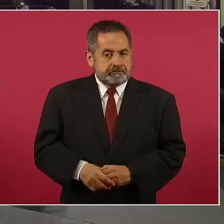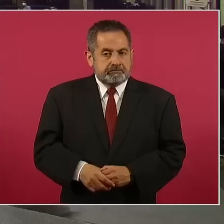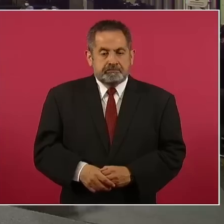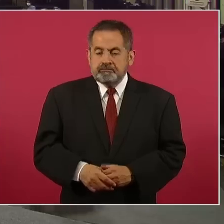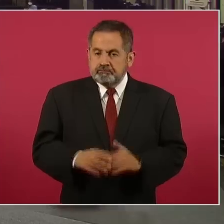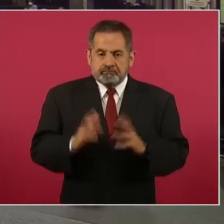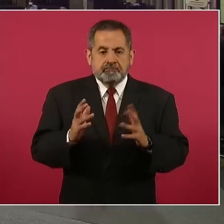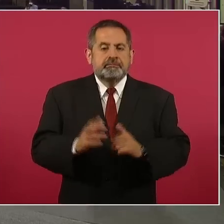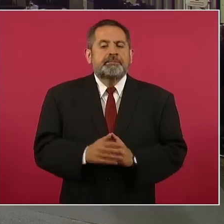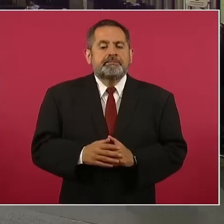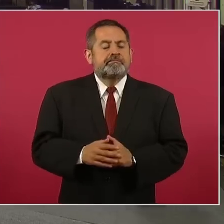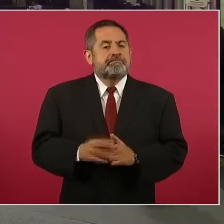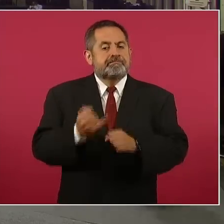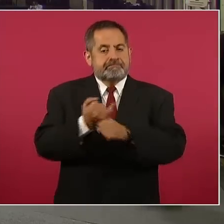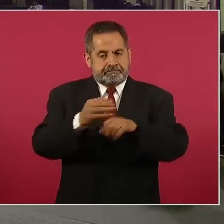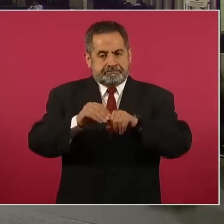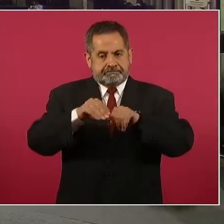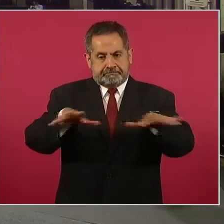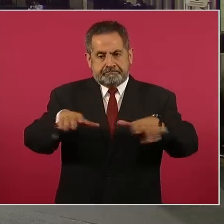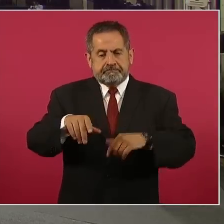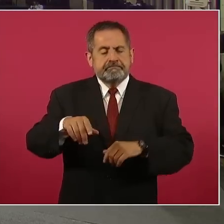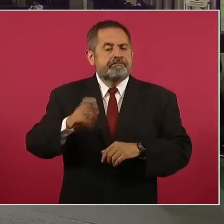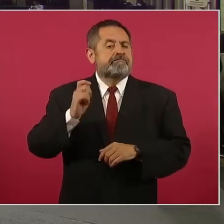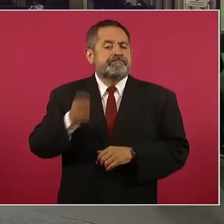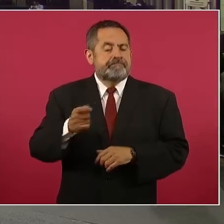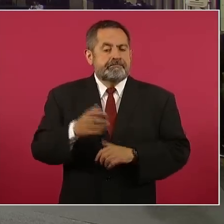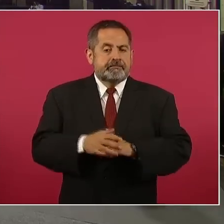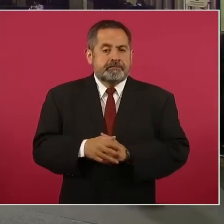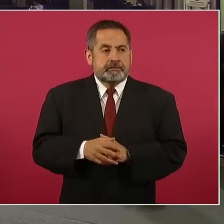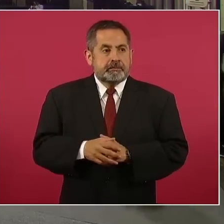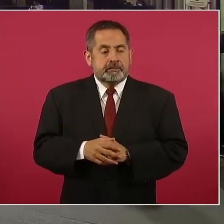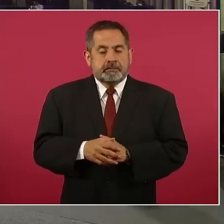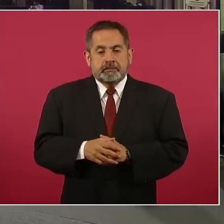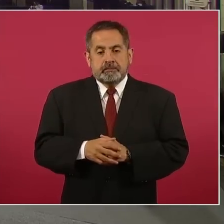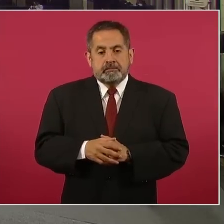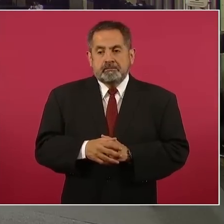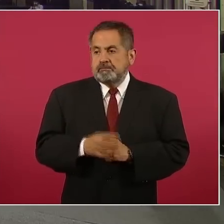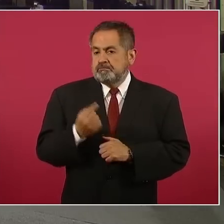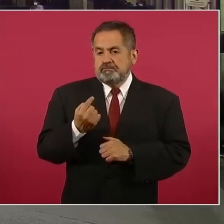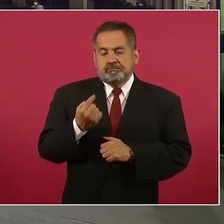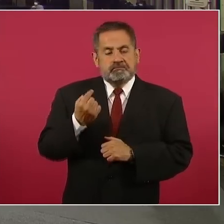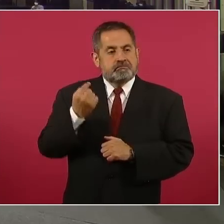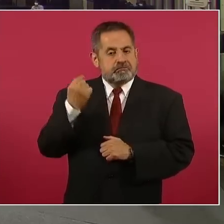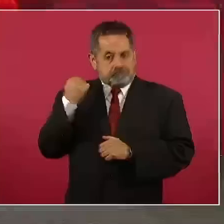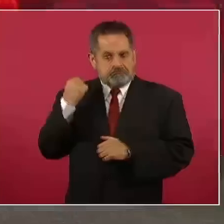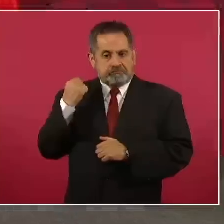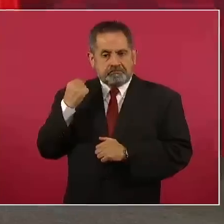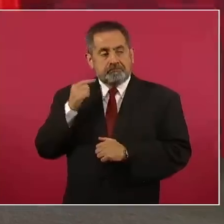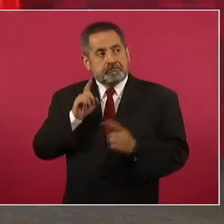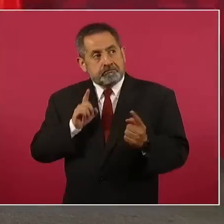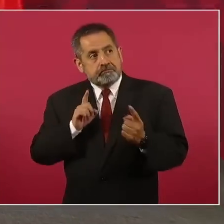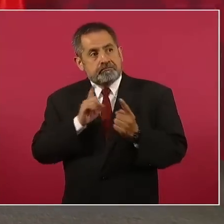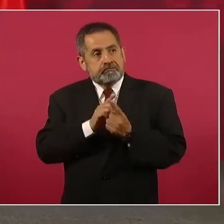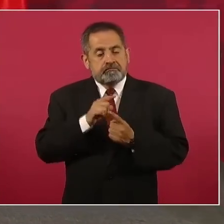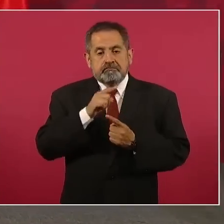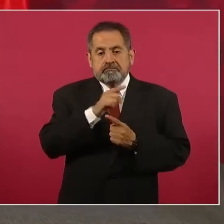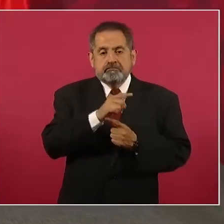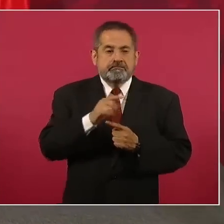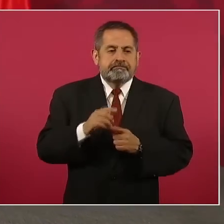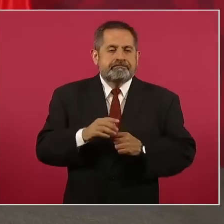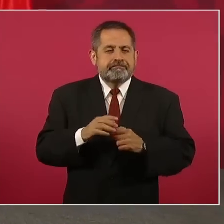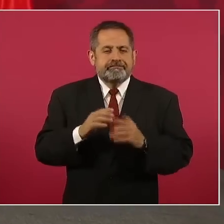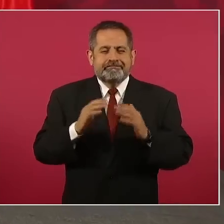Les informo que el encuentro que sostuvimos en la Casa Blanca